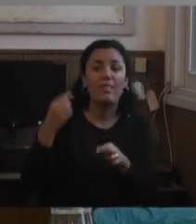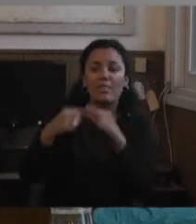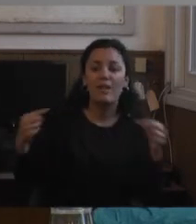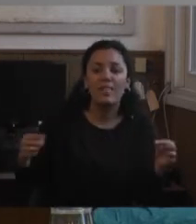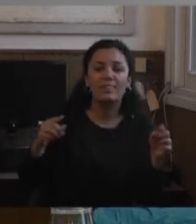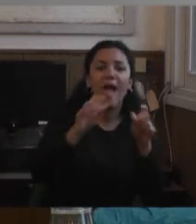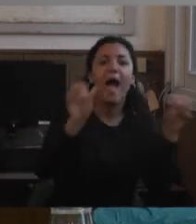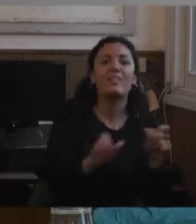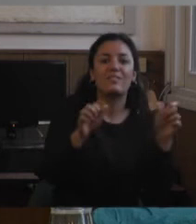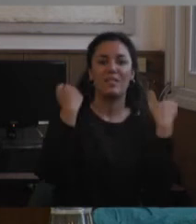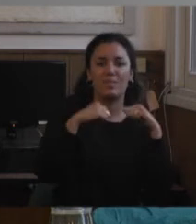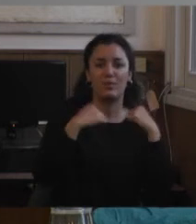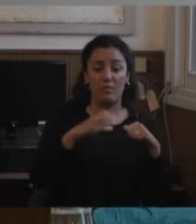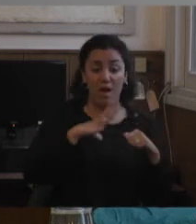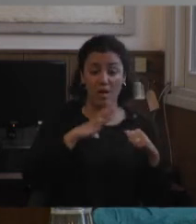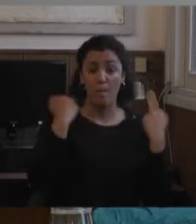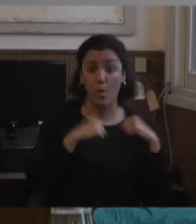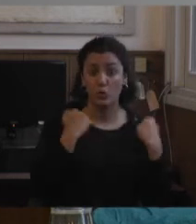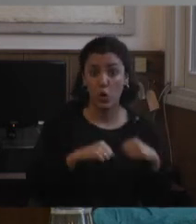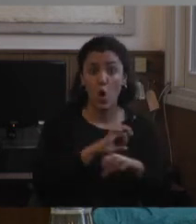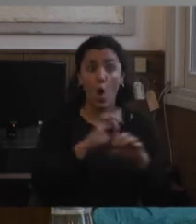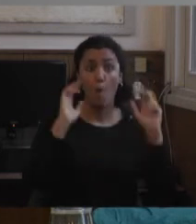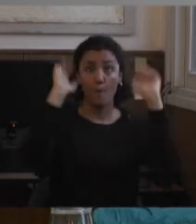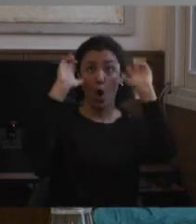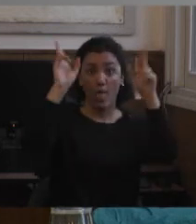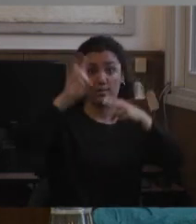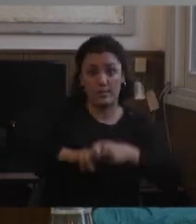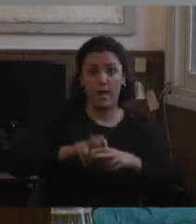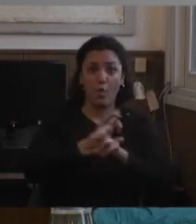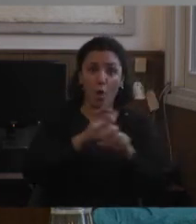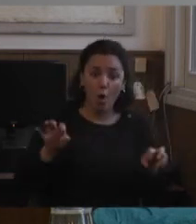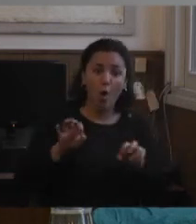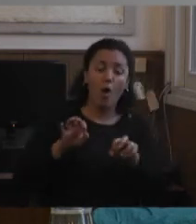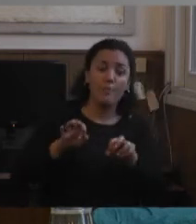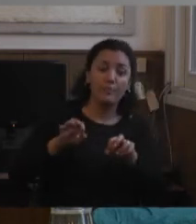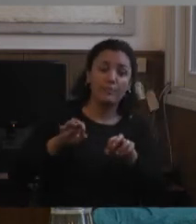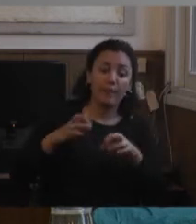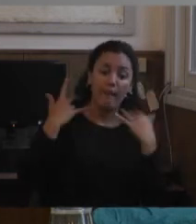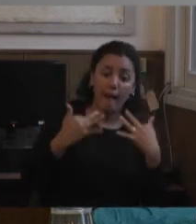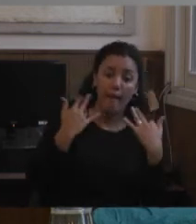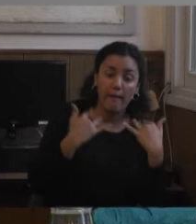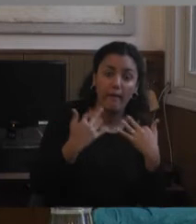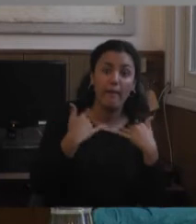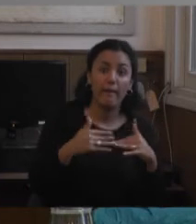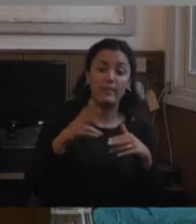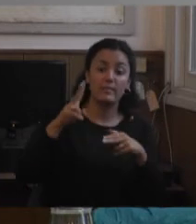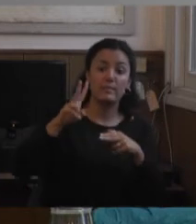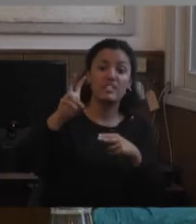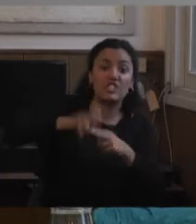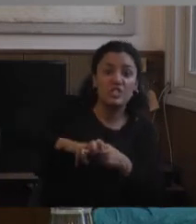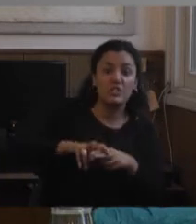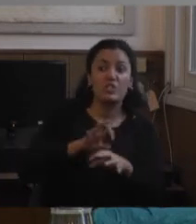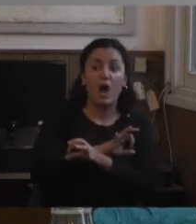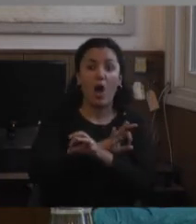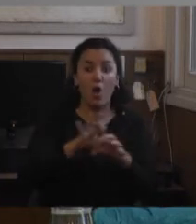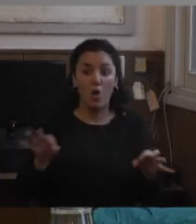algunas fotos ahí en relación a lo motor, si hacen volei sentado, si hacen carrera en silla, si hacen patinaje o esgrima